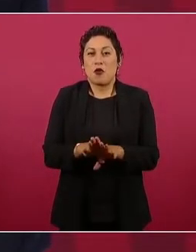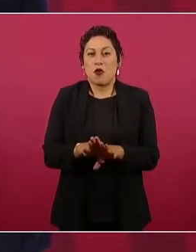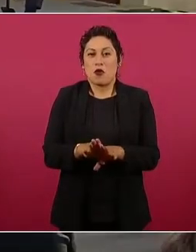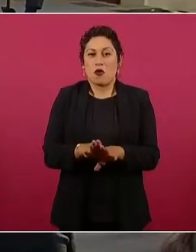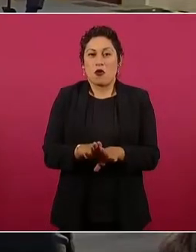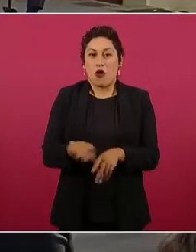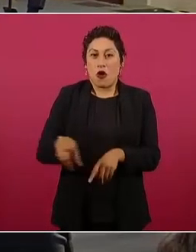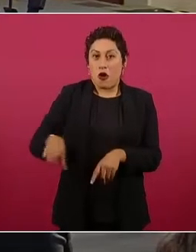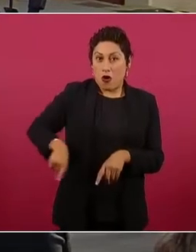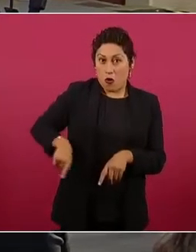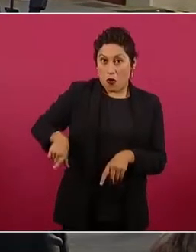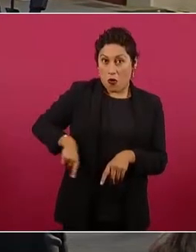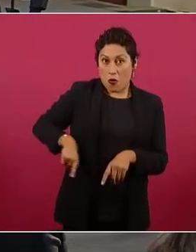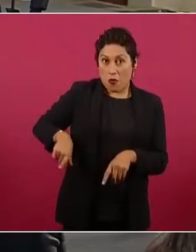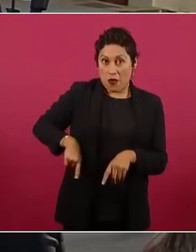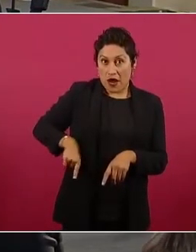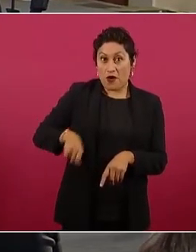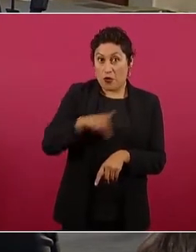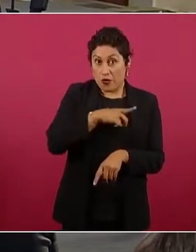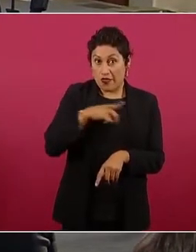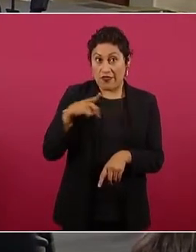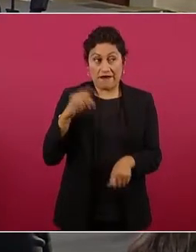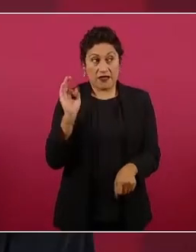con su función social.